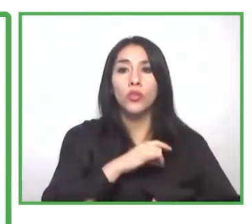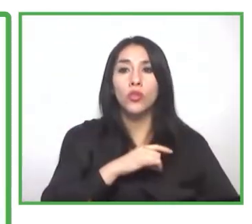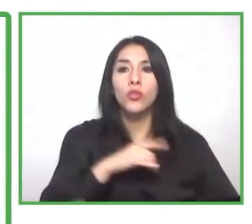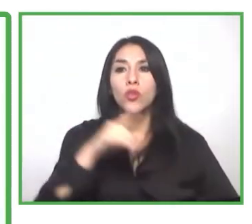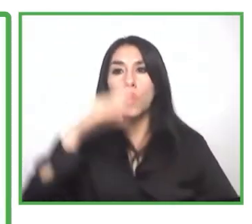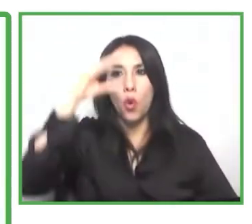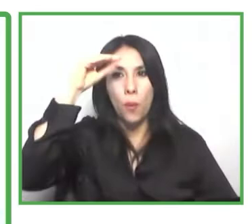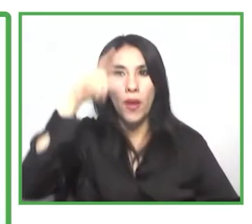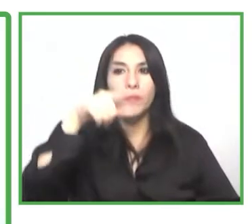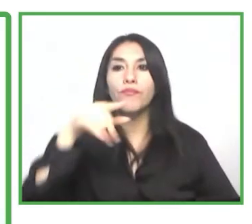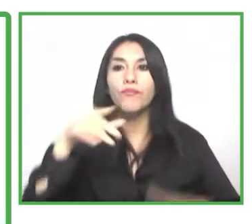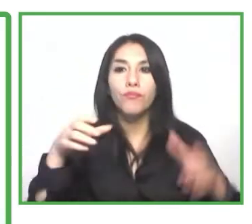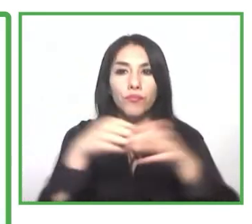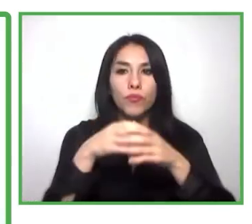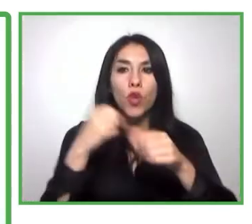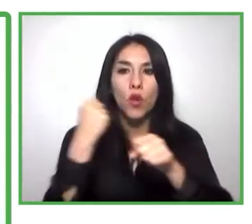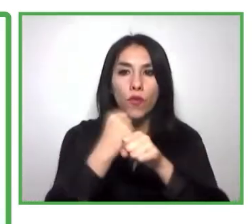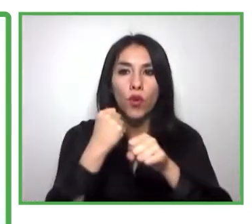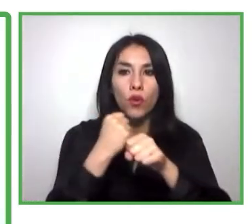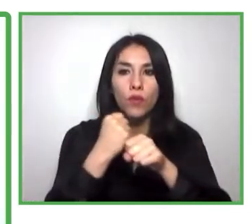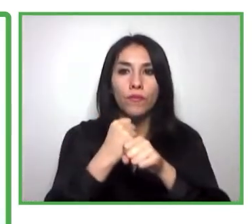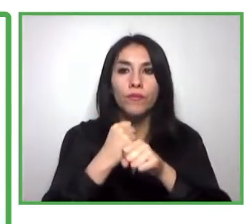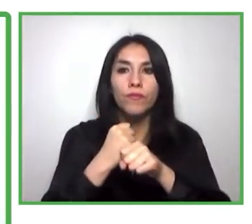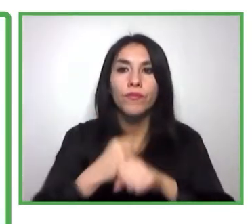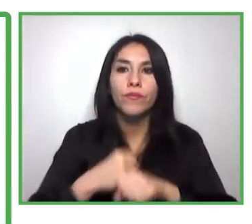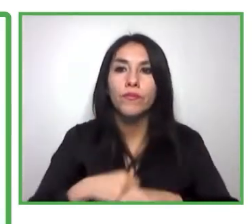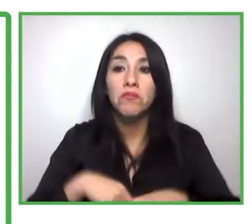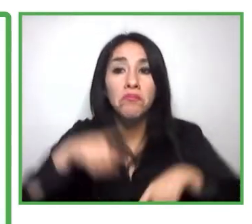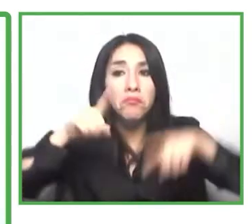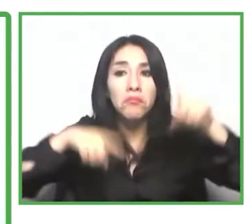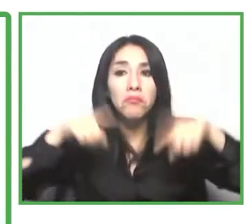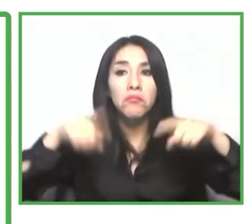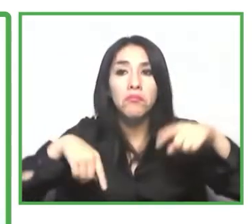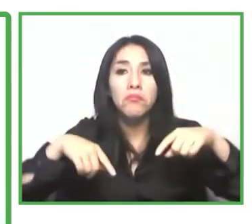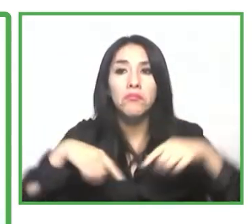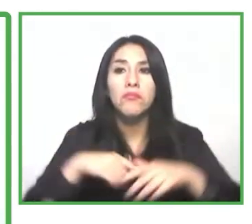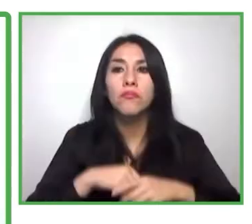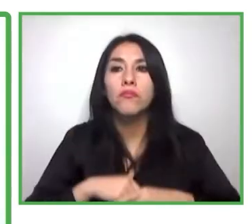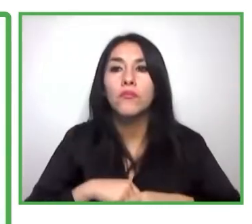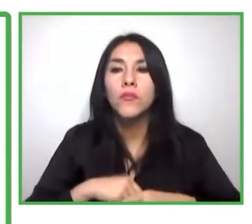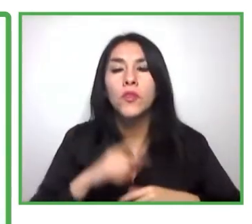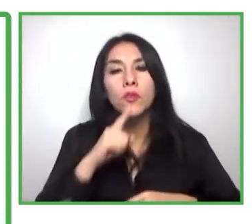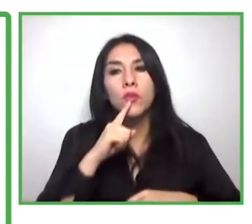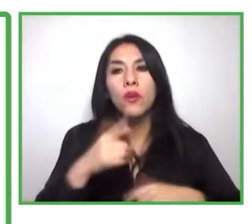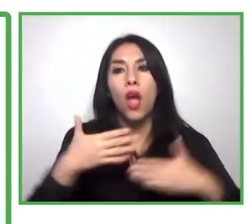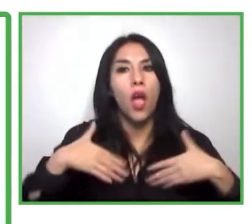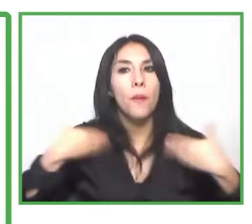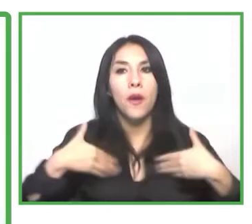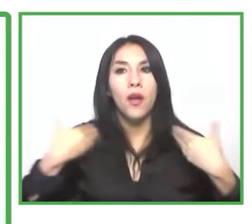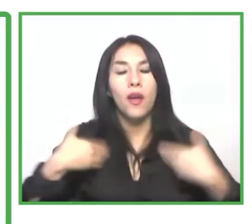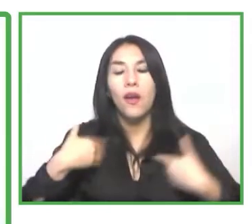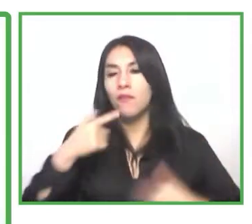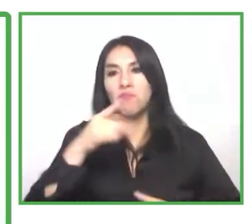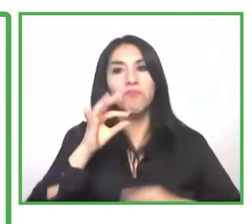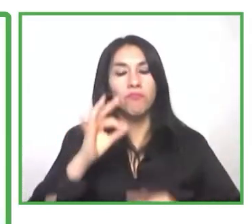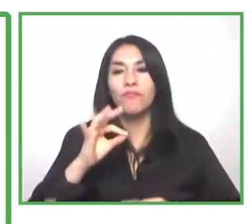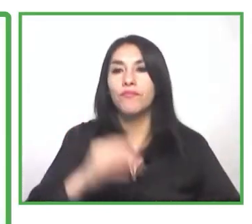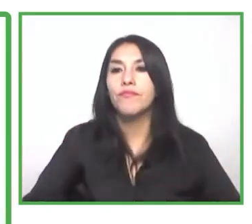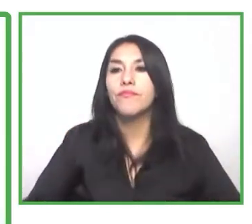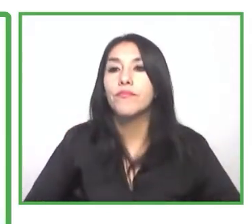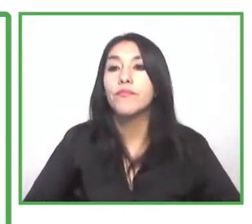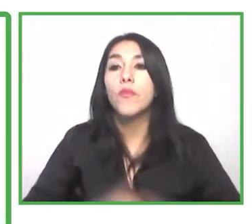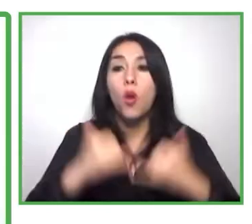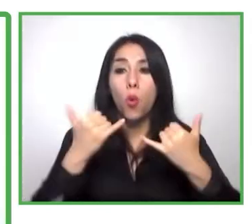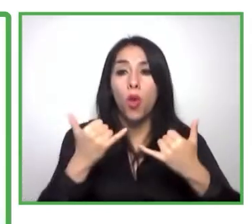iniciativa. Así que muy contento, la verdad. Vamos con la siguiente expositora, con Paola Ortega.